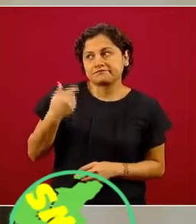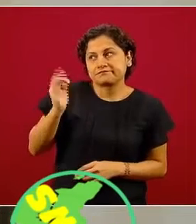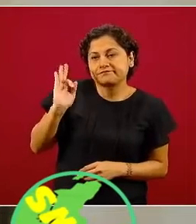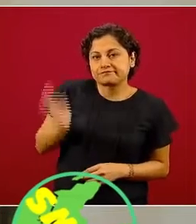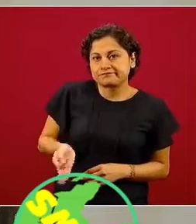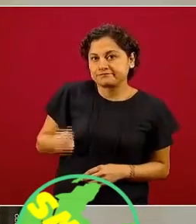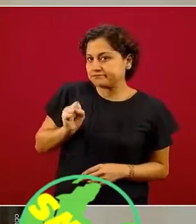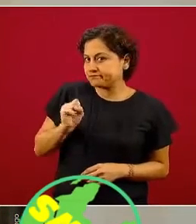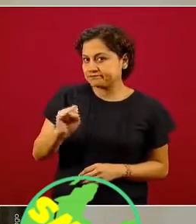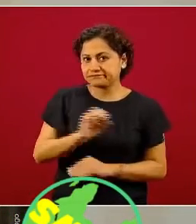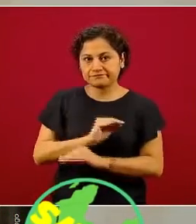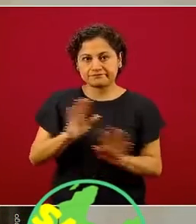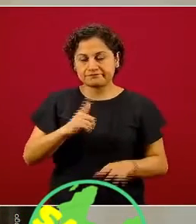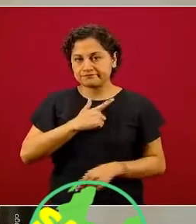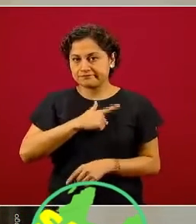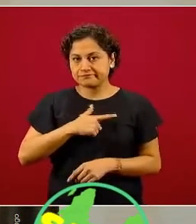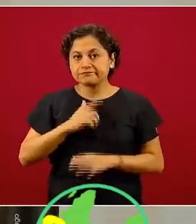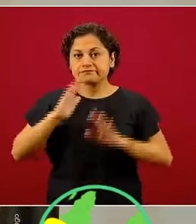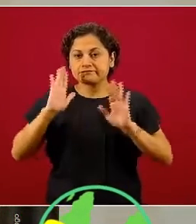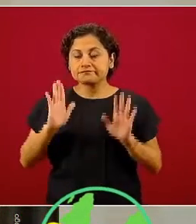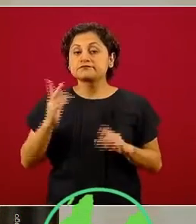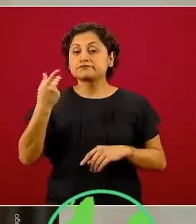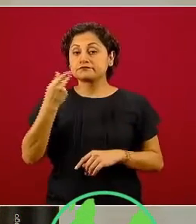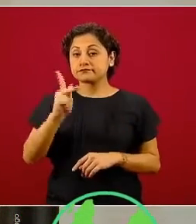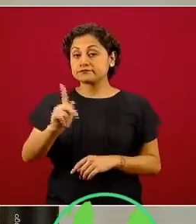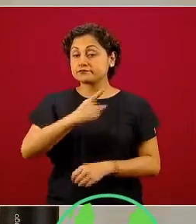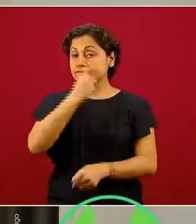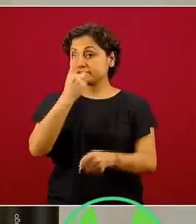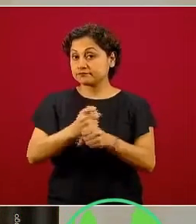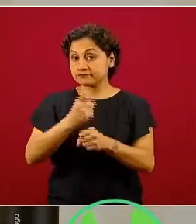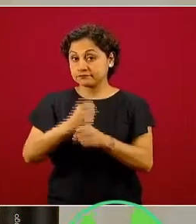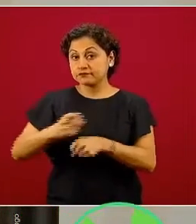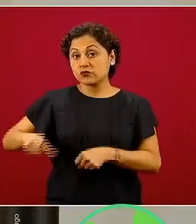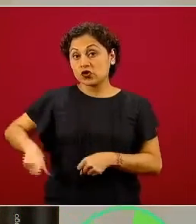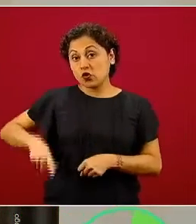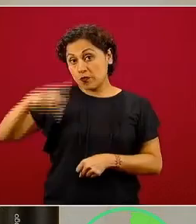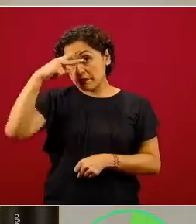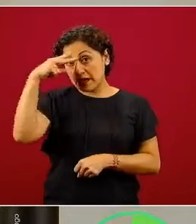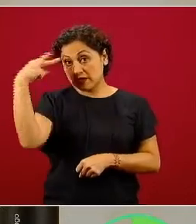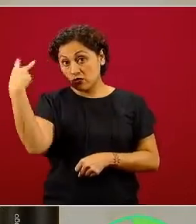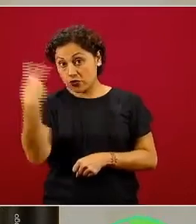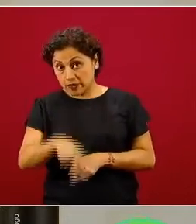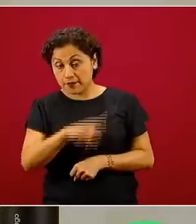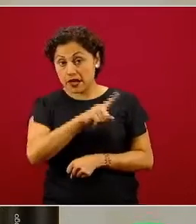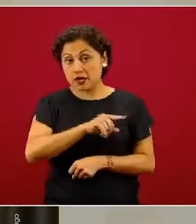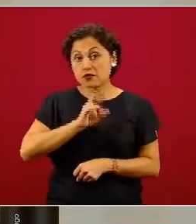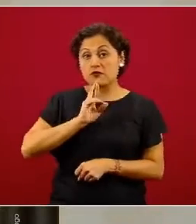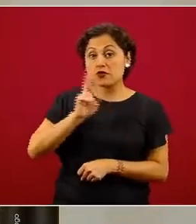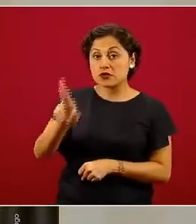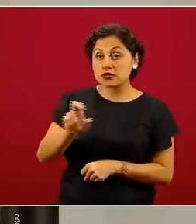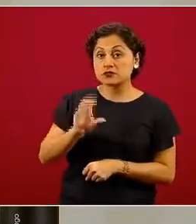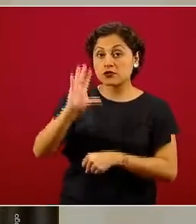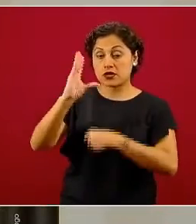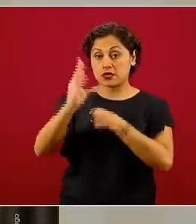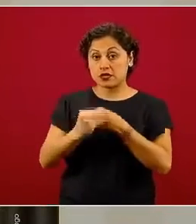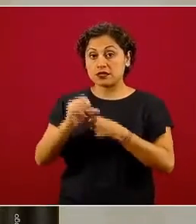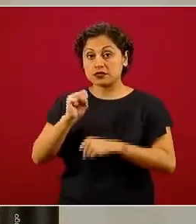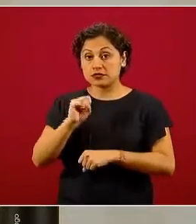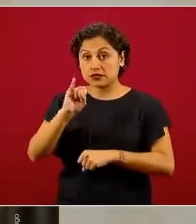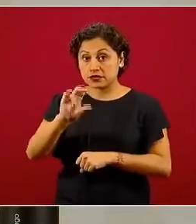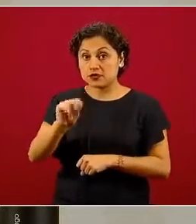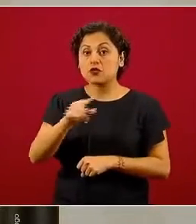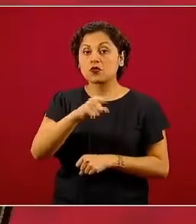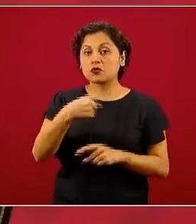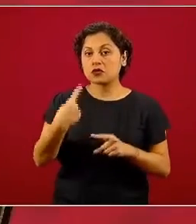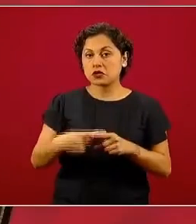una vez que sea formalizada la anuencia del Gobierno de México, que tendrá que ser turnada a través de la Cancillería, y